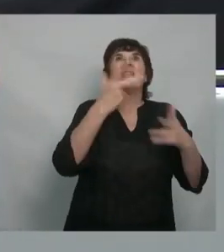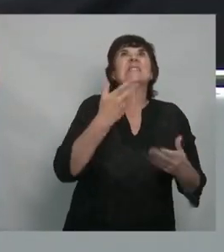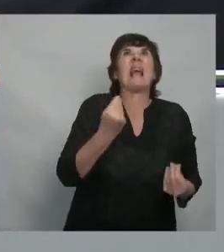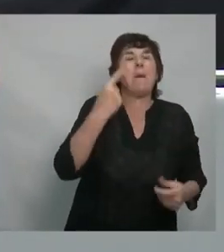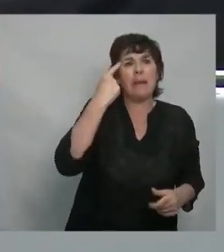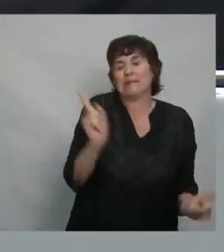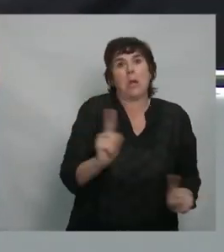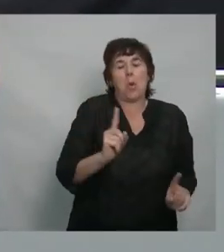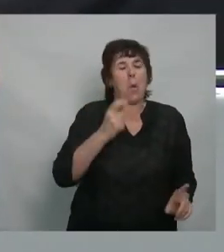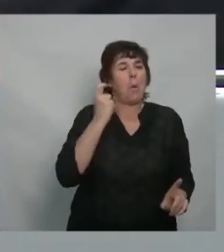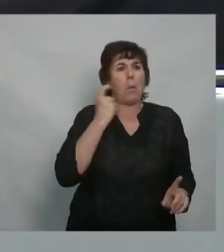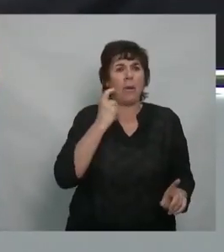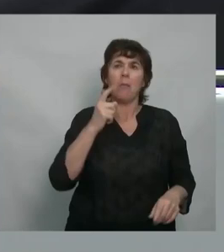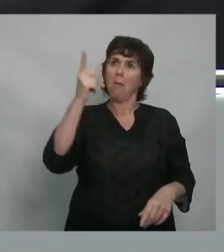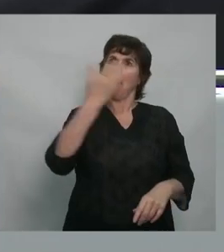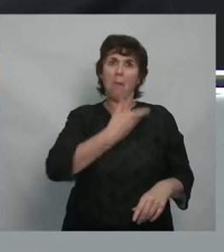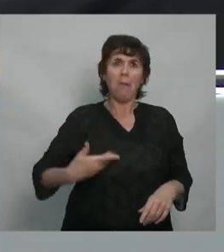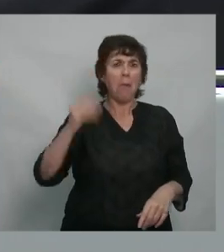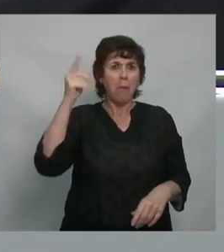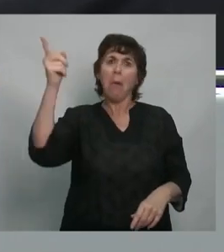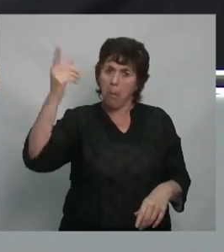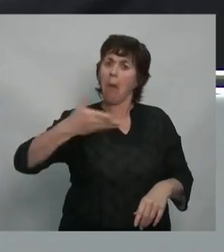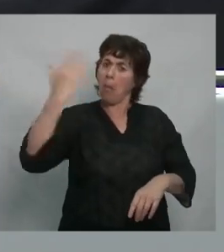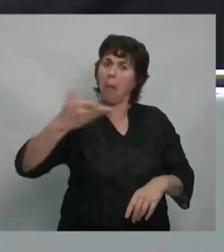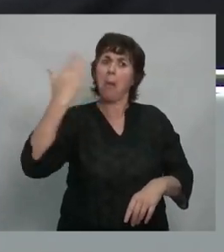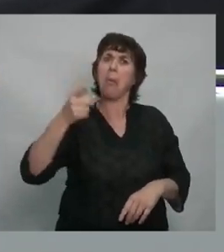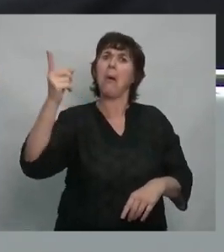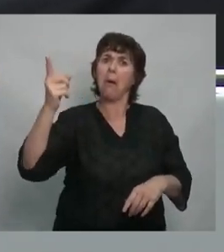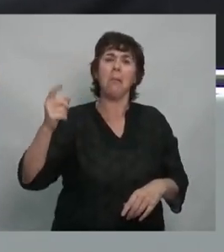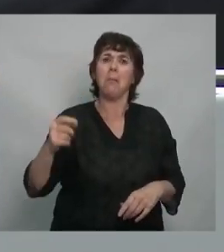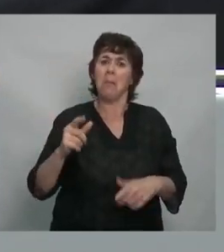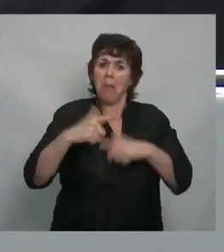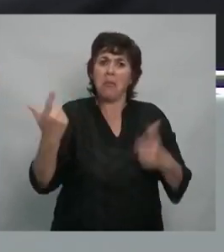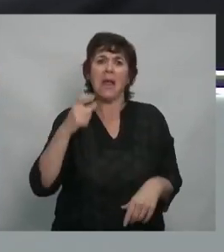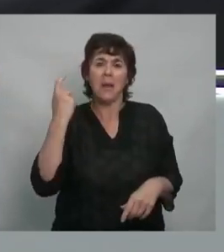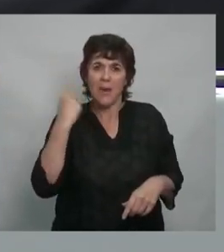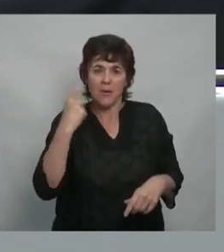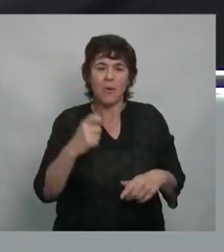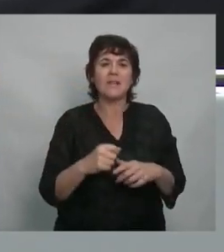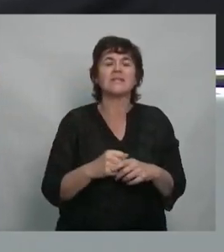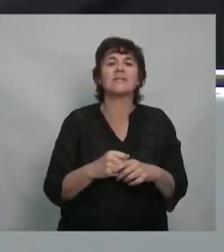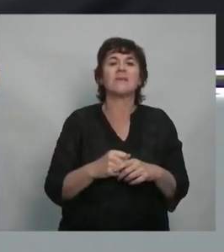bueno. No, recién decíamos que aquí en el año